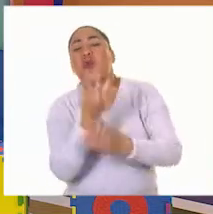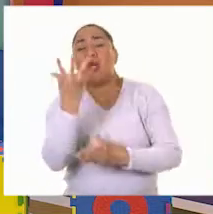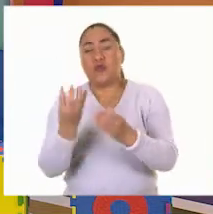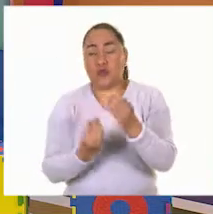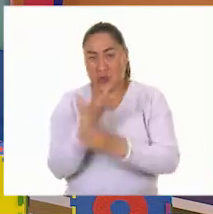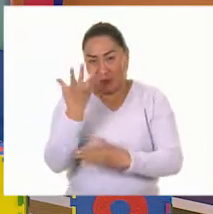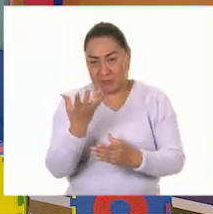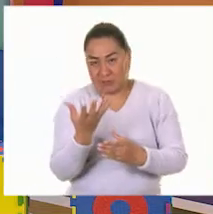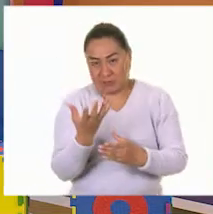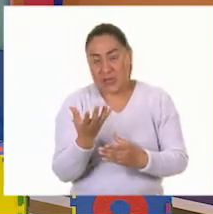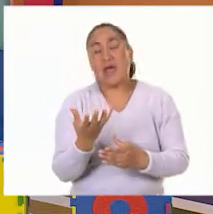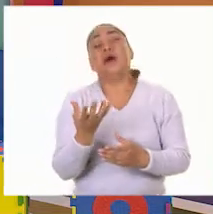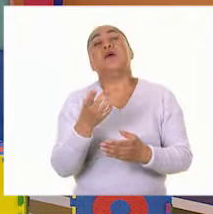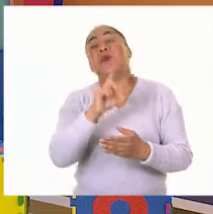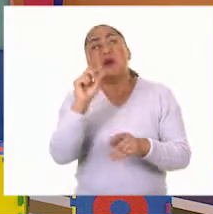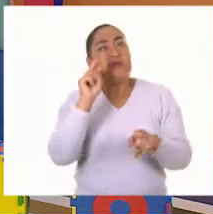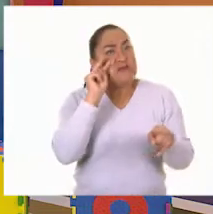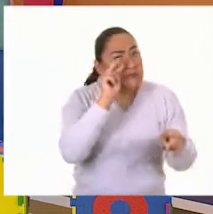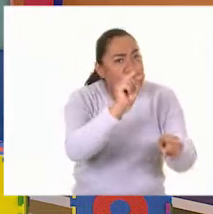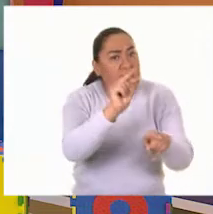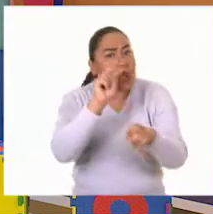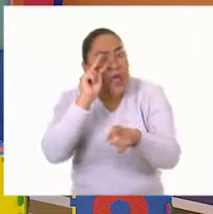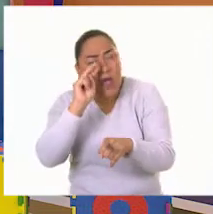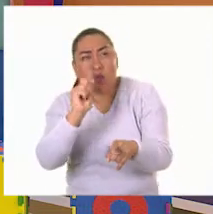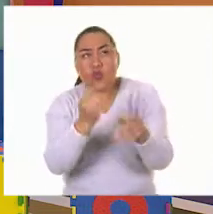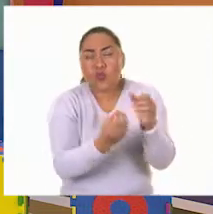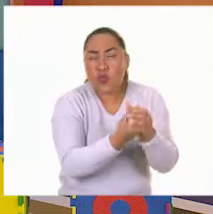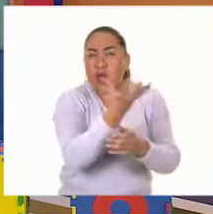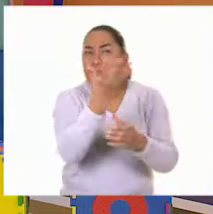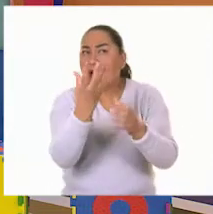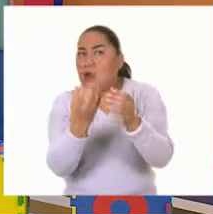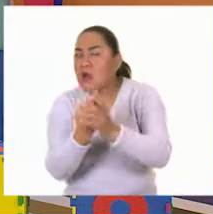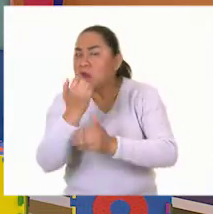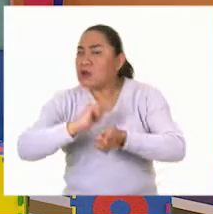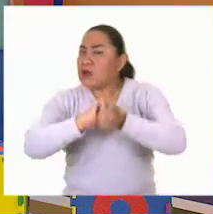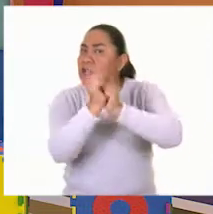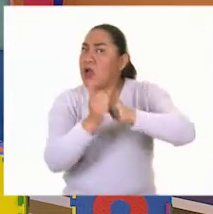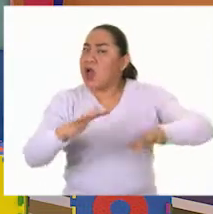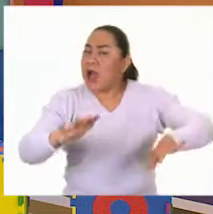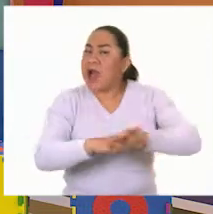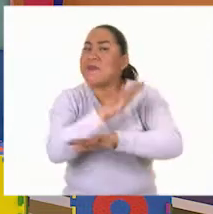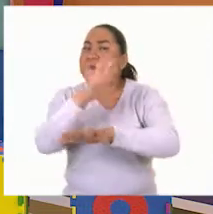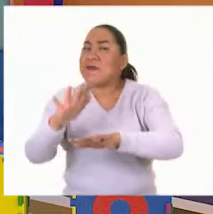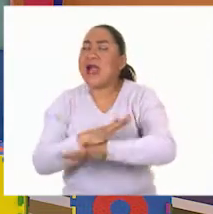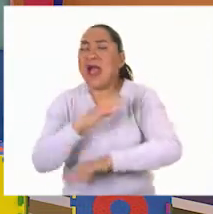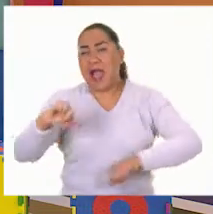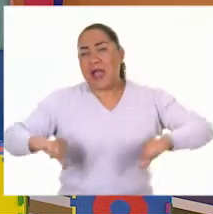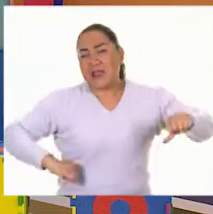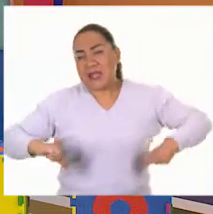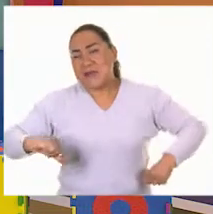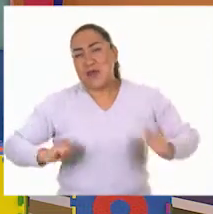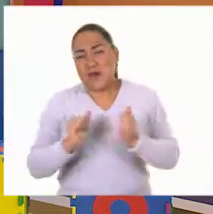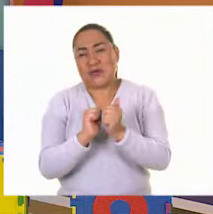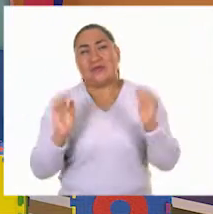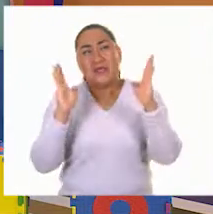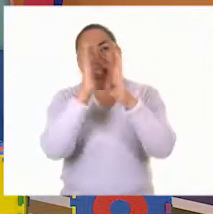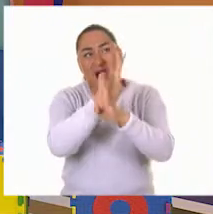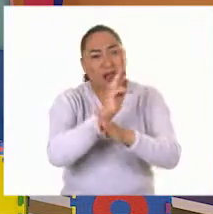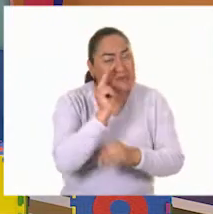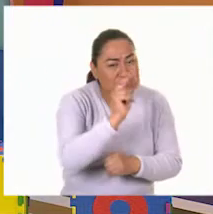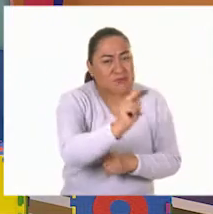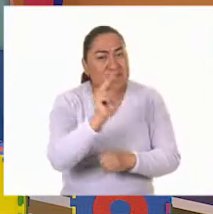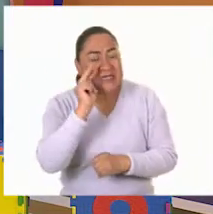algunos elementos que van apareciendo y que hacen que se transformen las actividades recreativas que nosotros conocemos.